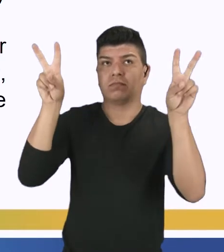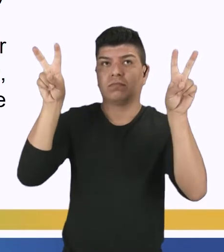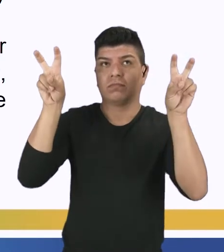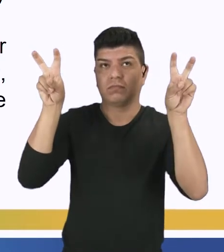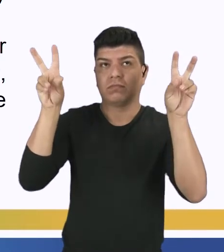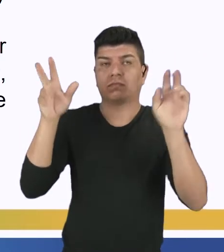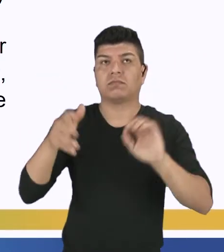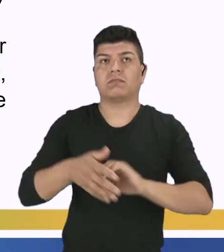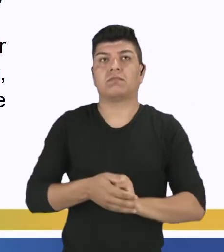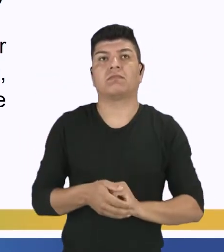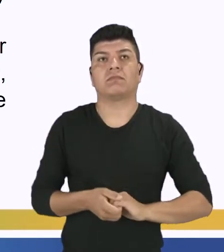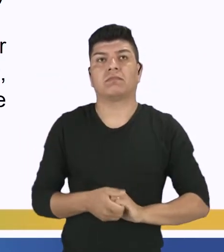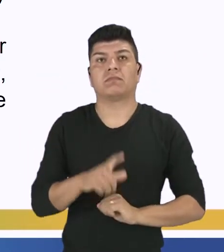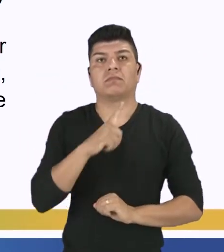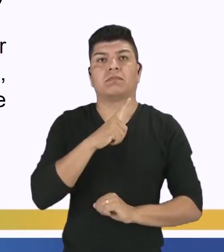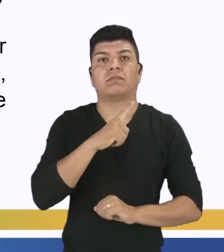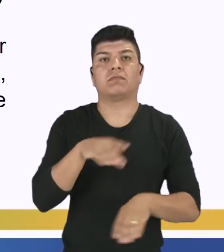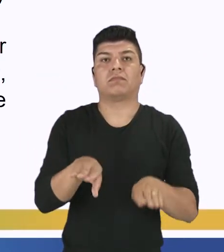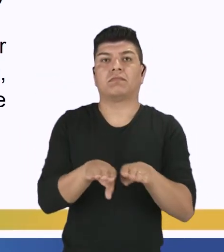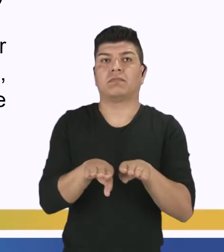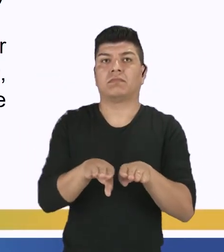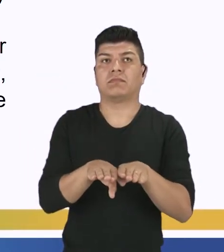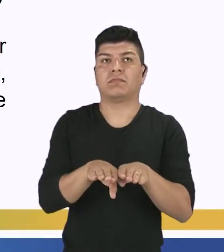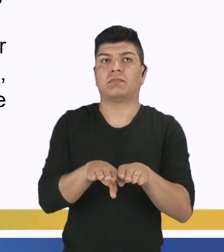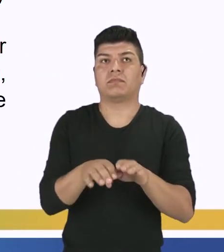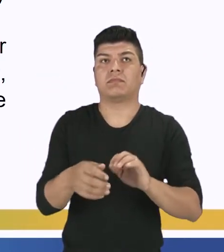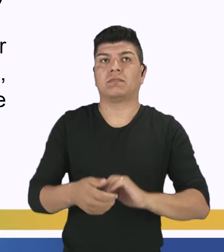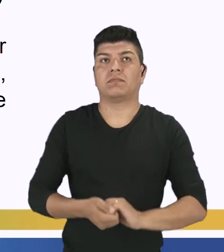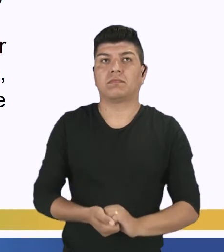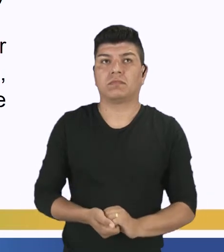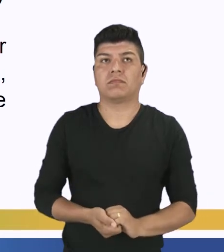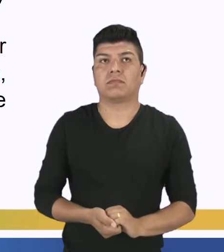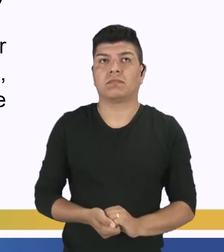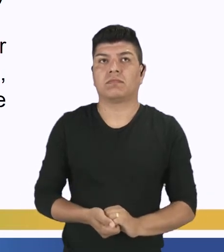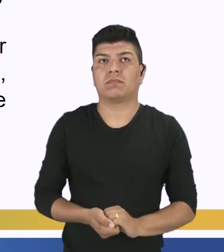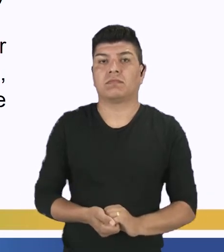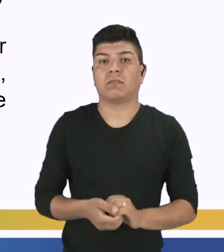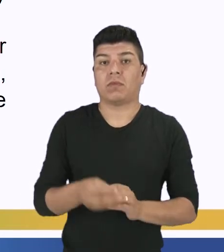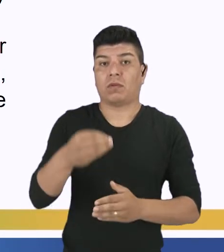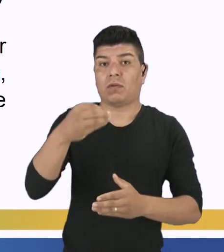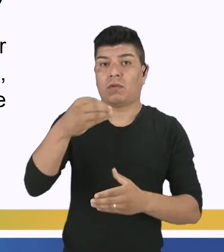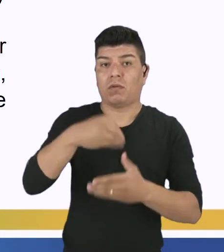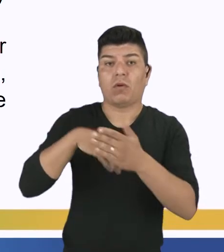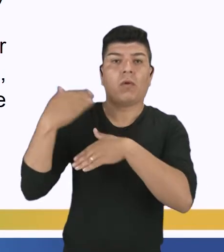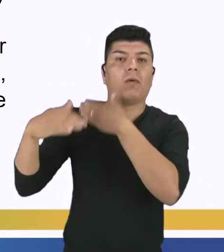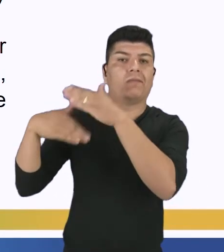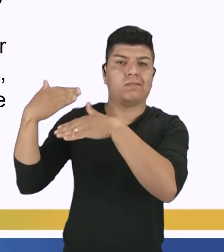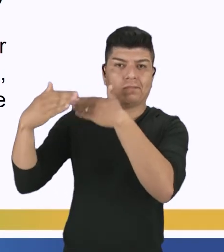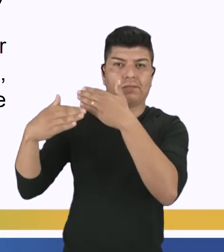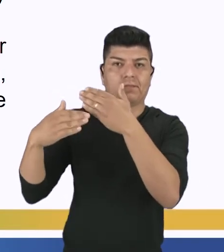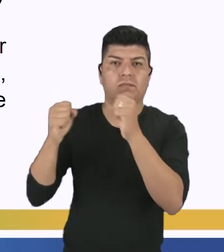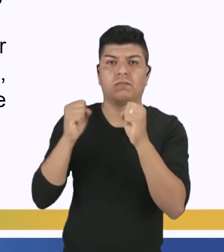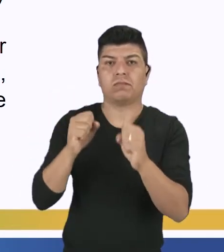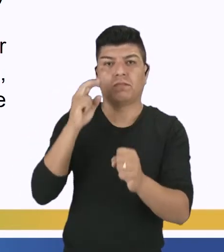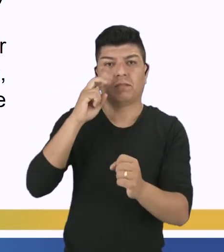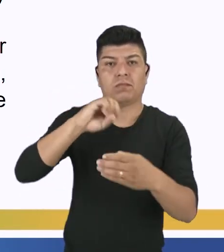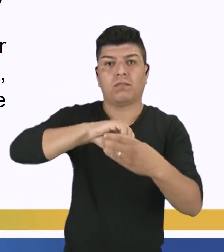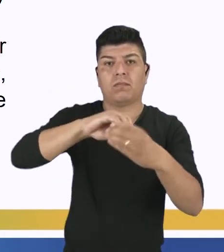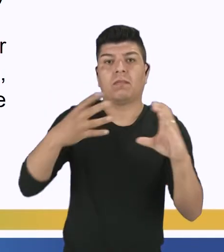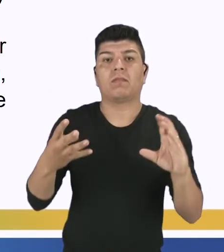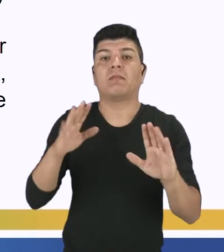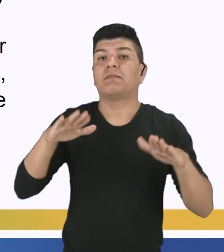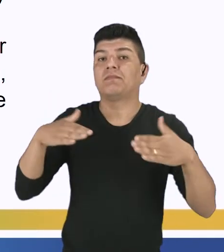y también tenemos, ¿está? Dentro de este desarrollo, podemos ver características